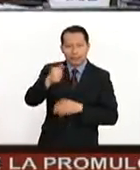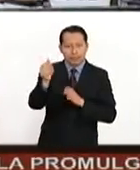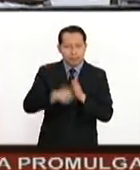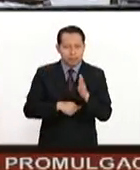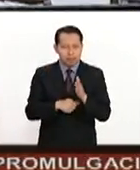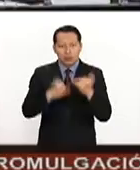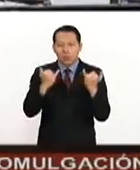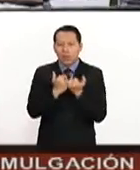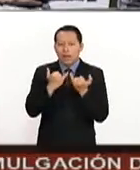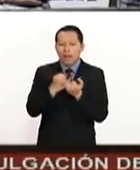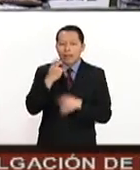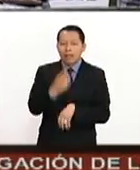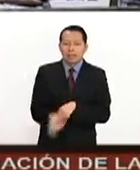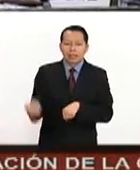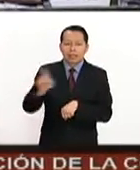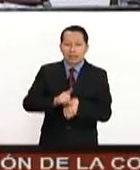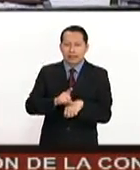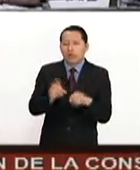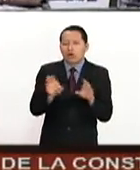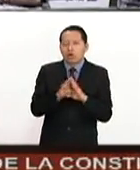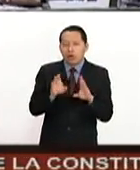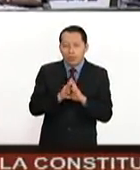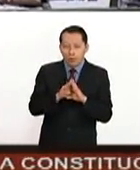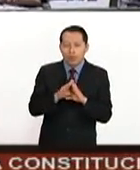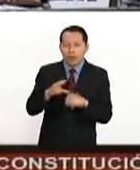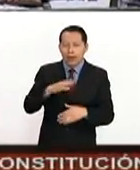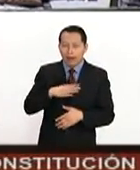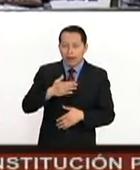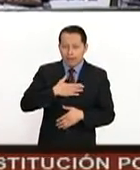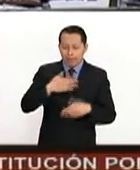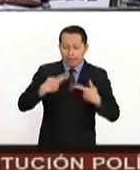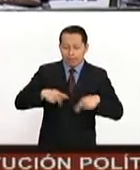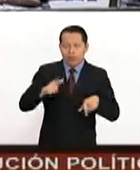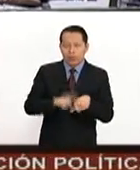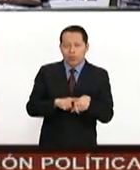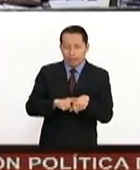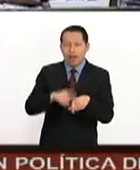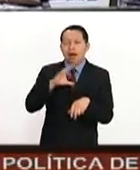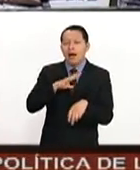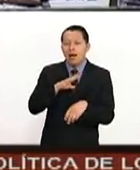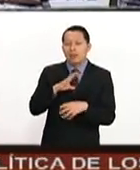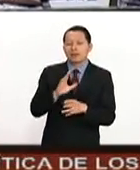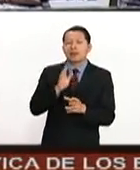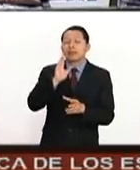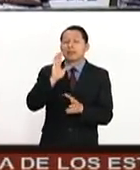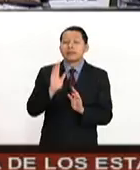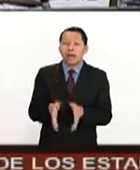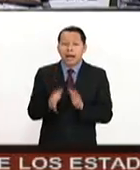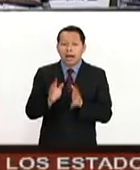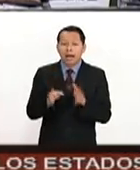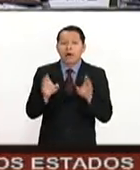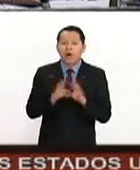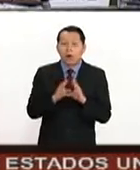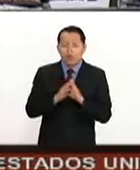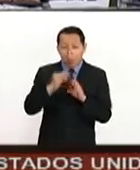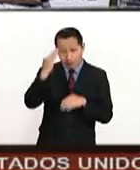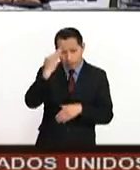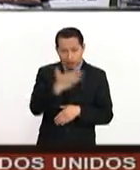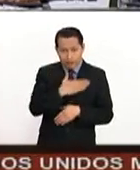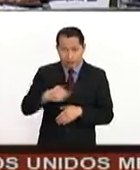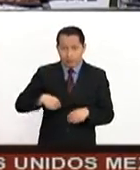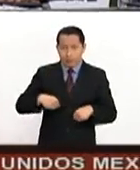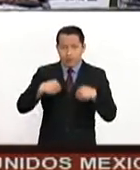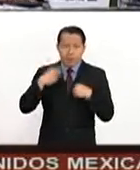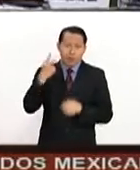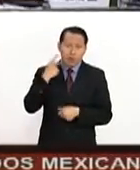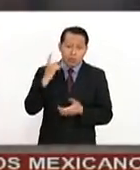Este día se cierra para mí en lo personal uno de los capítulos más importantes en mi vida política.